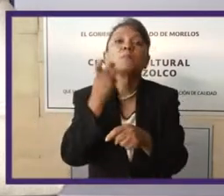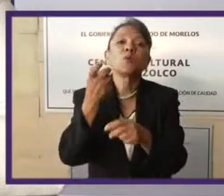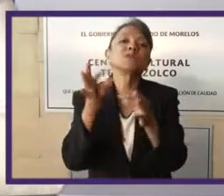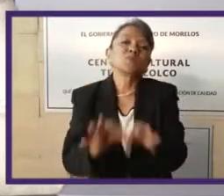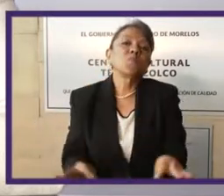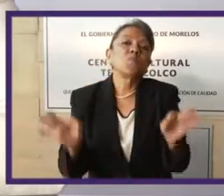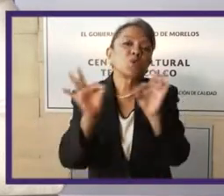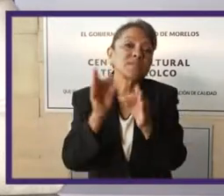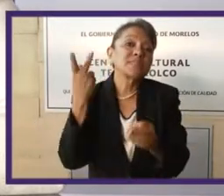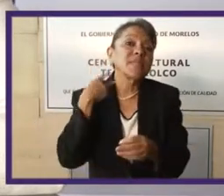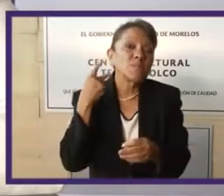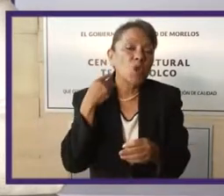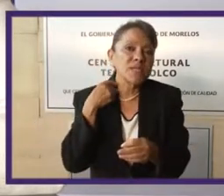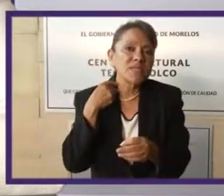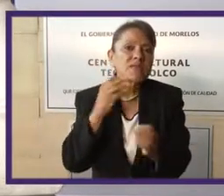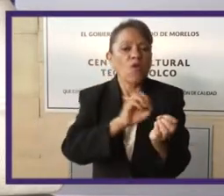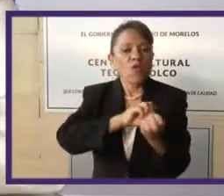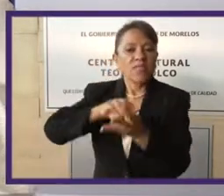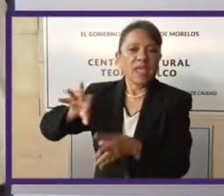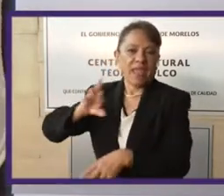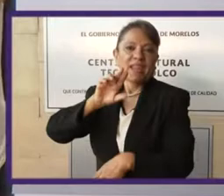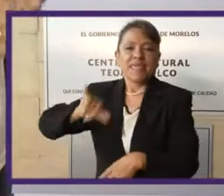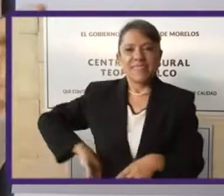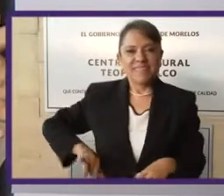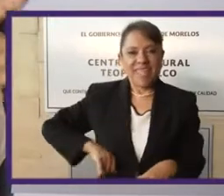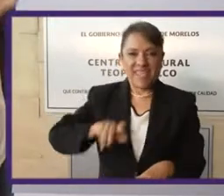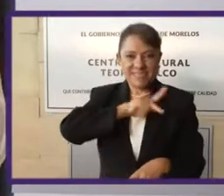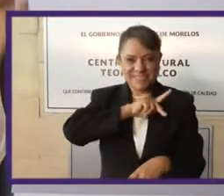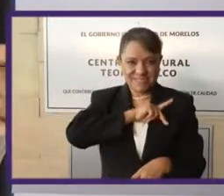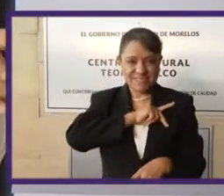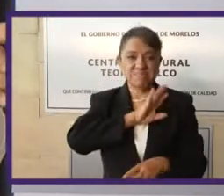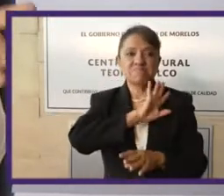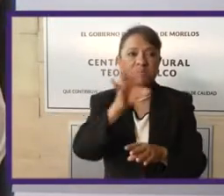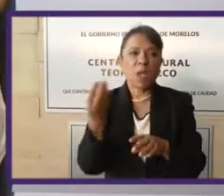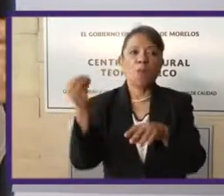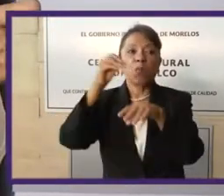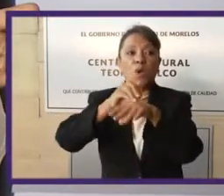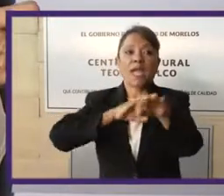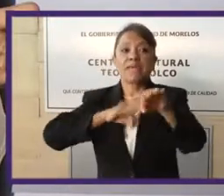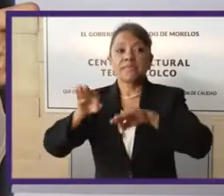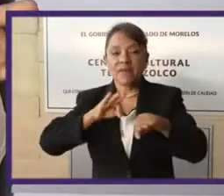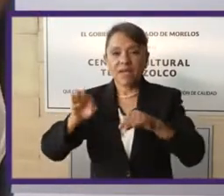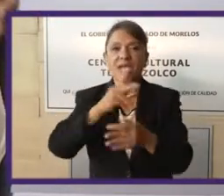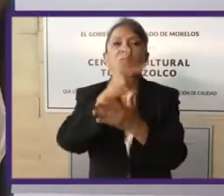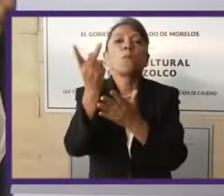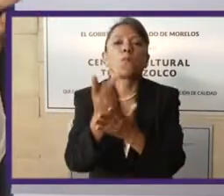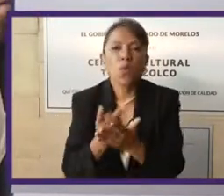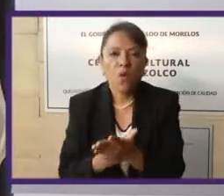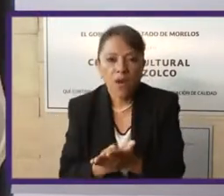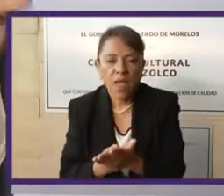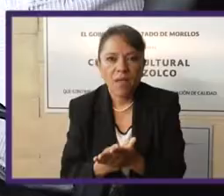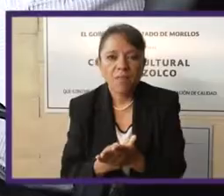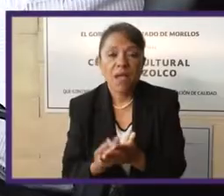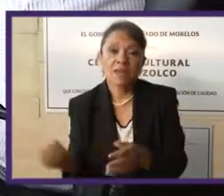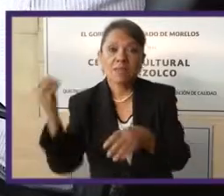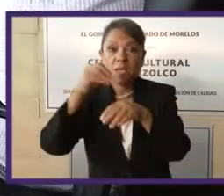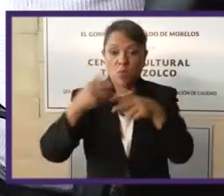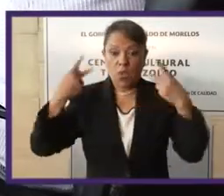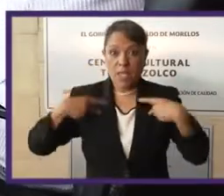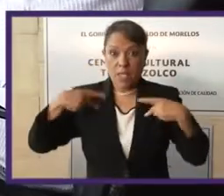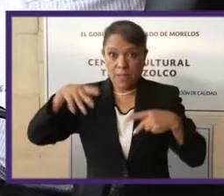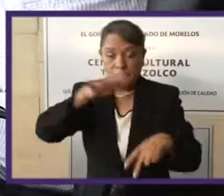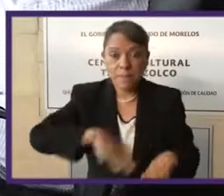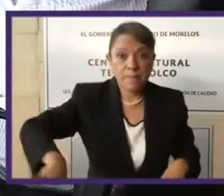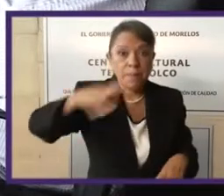políticos, dejando intereses particulares de lado, nos pongamos a trabajar en un programa que ponga al ciudadano